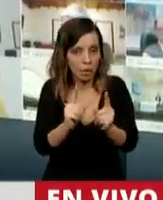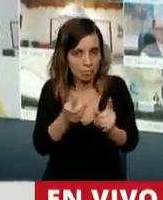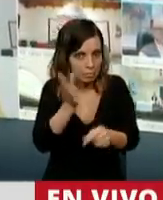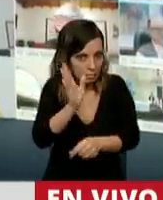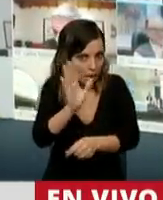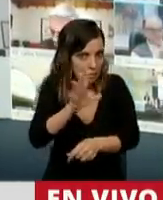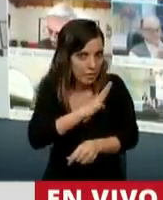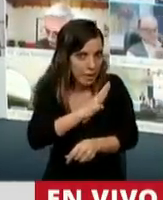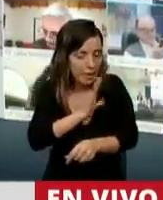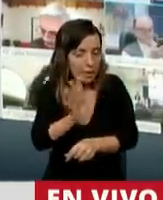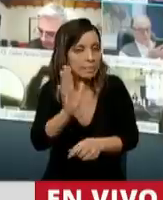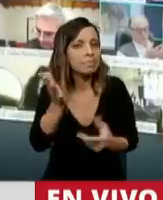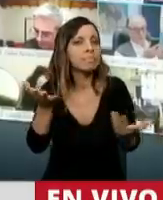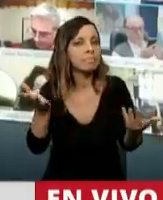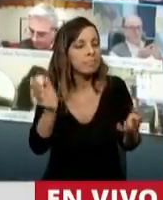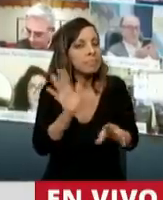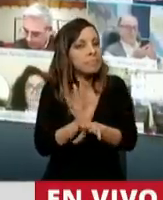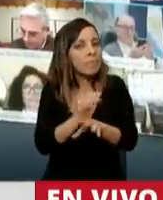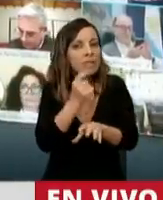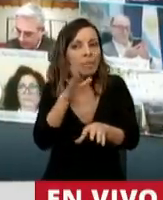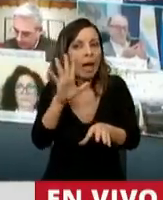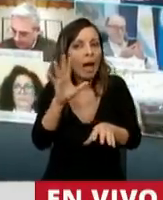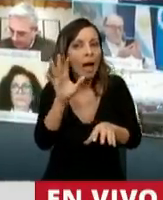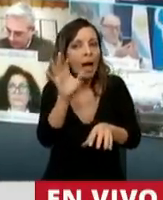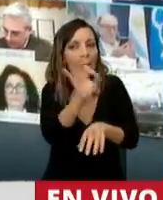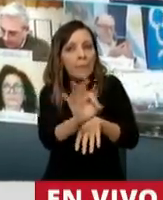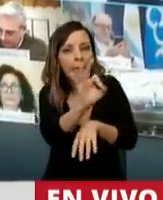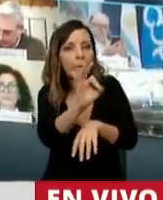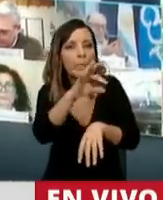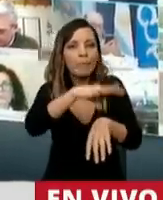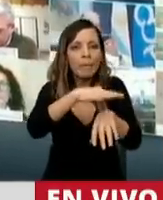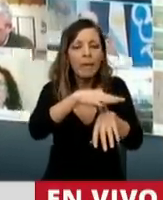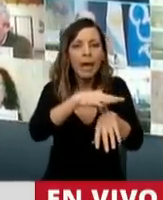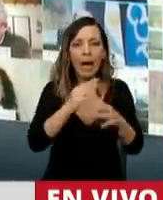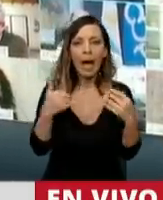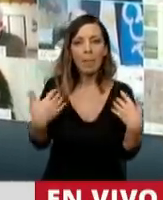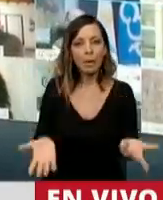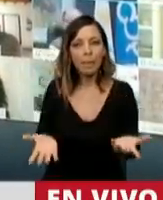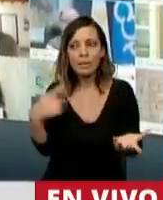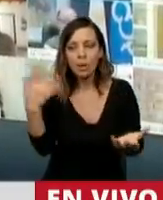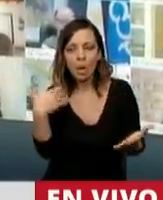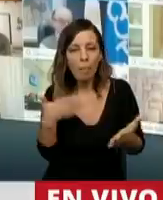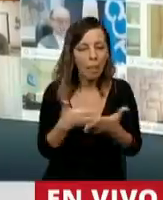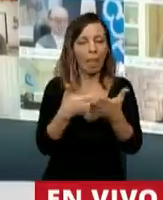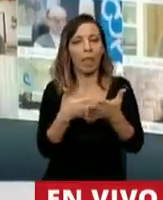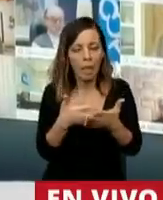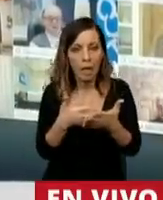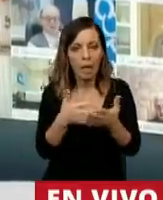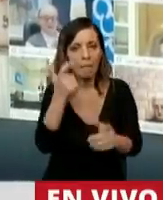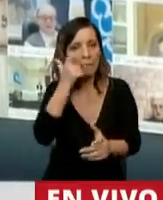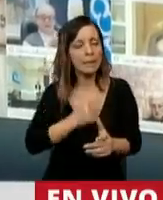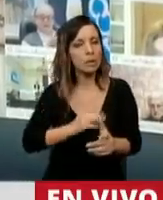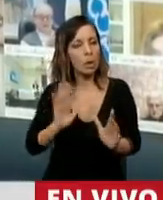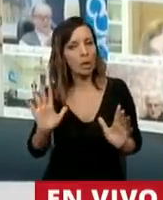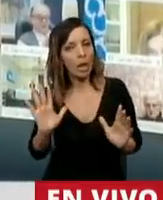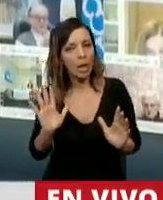casi como que si el virus o la enfermedad se aprovechara de la omnipotencia que suele tener el ser humano